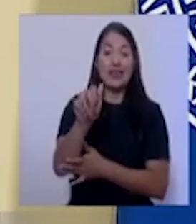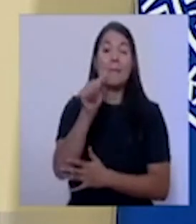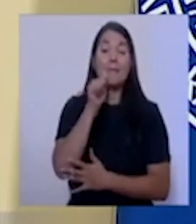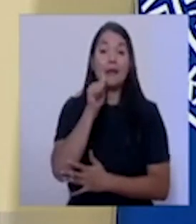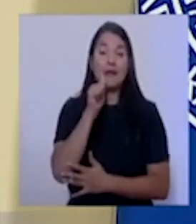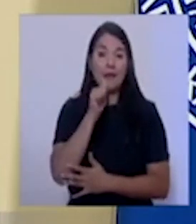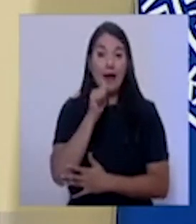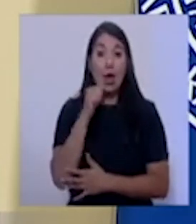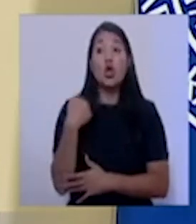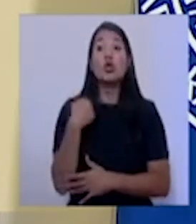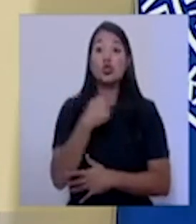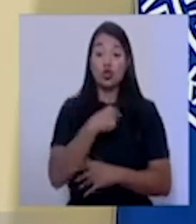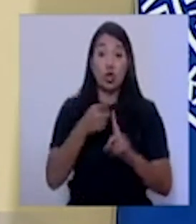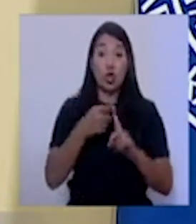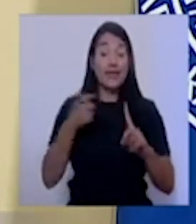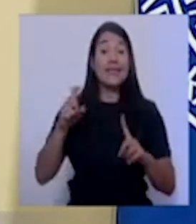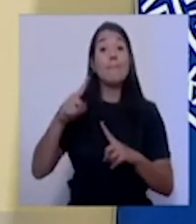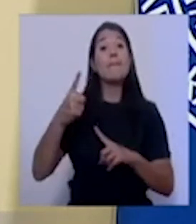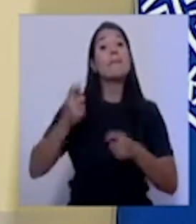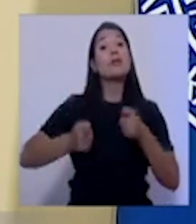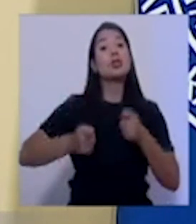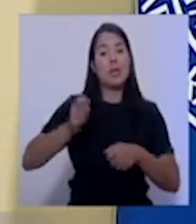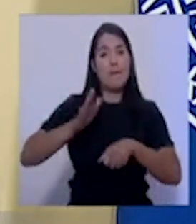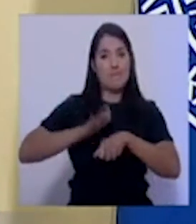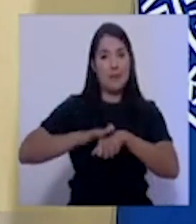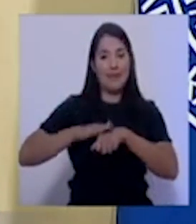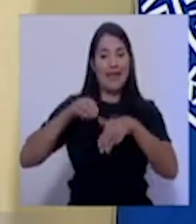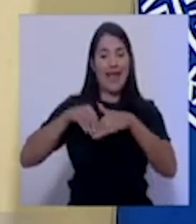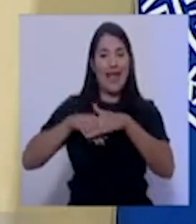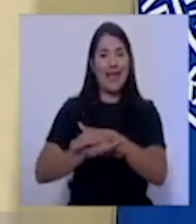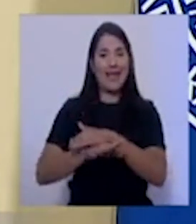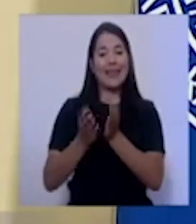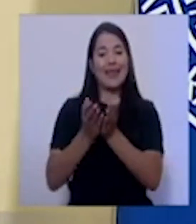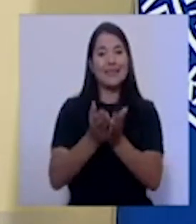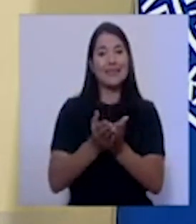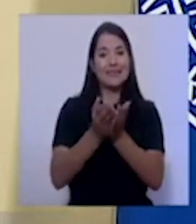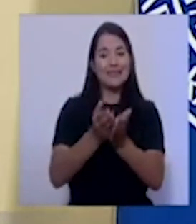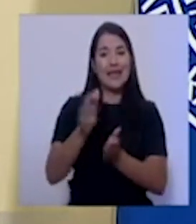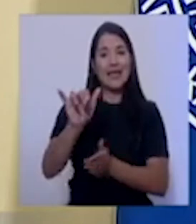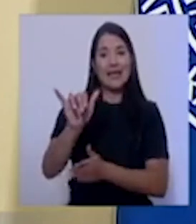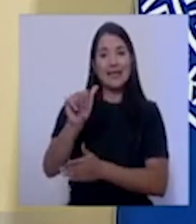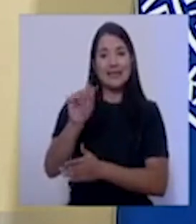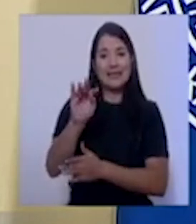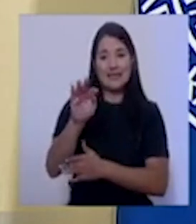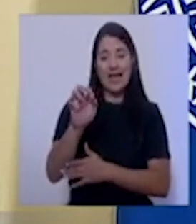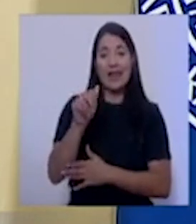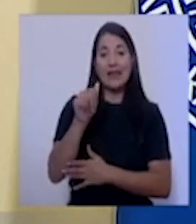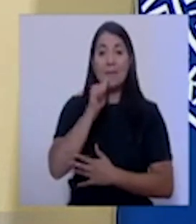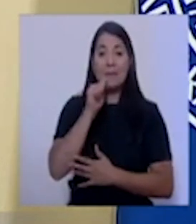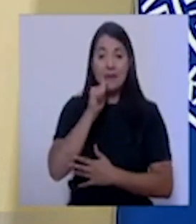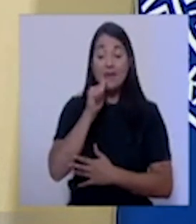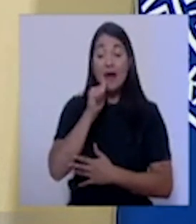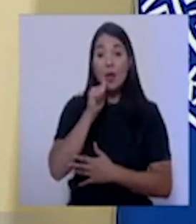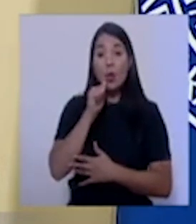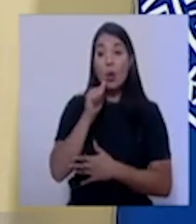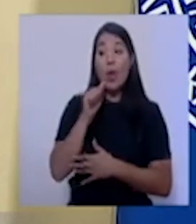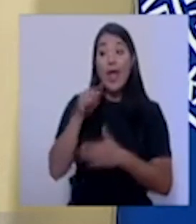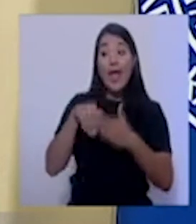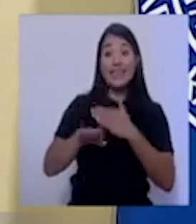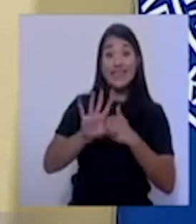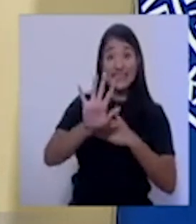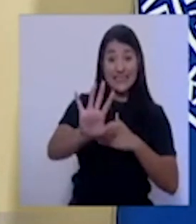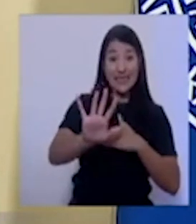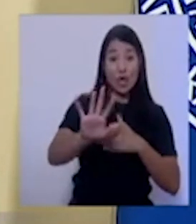de yates privados a través de una de las cinco marinas que están habilitadas para recibir yates privados cuyos